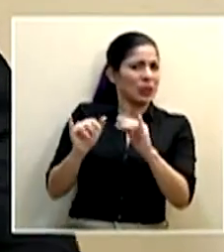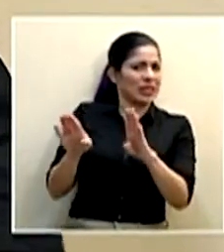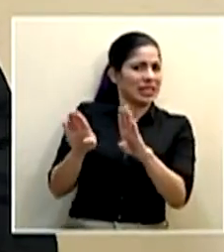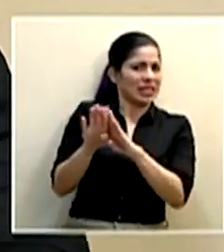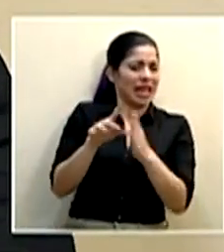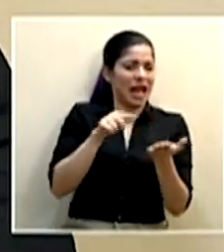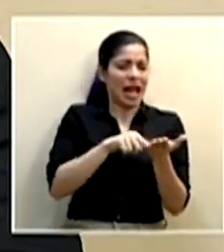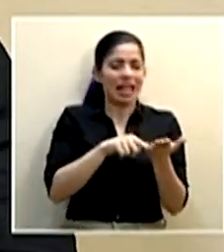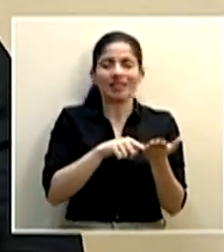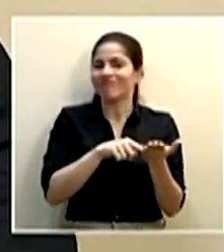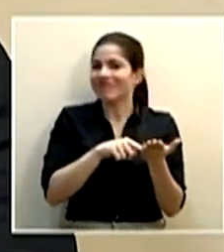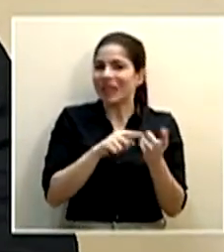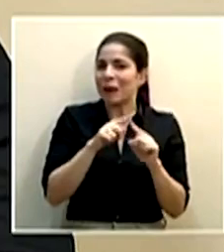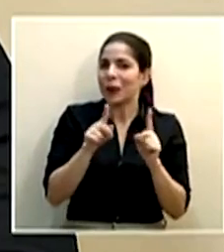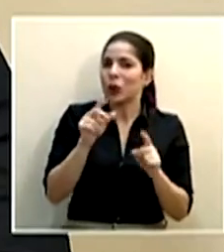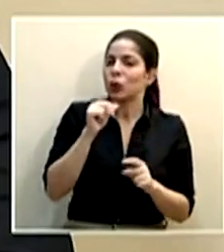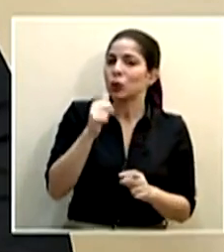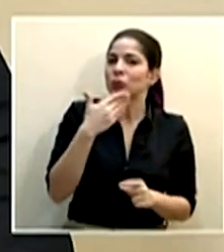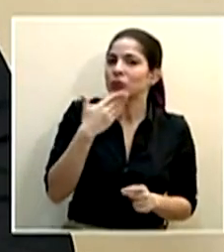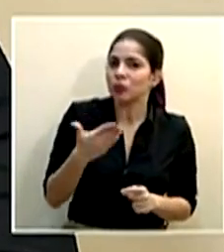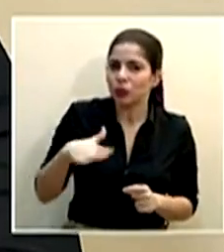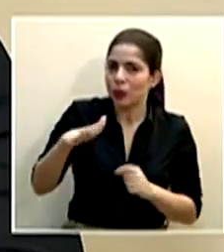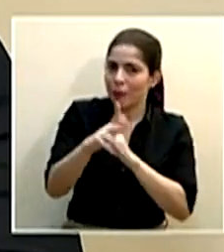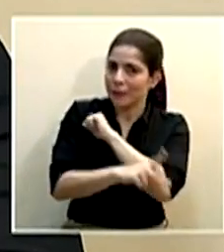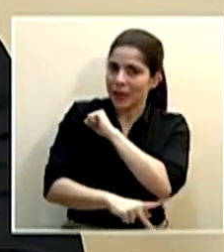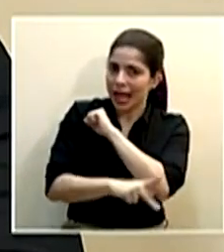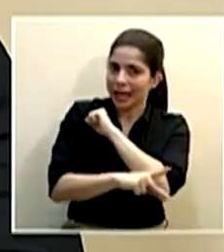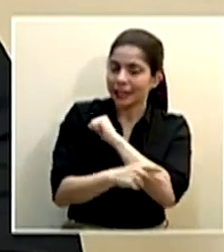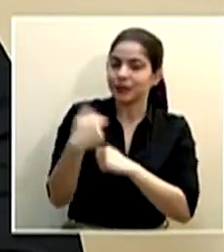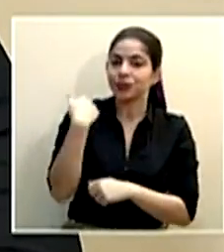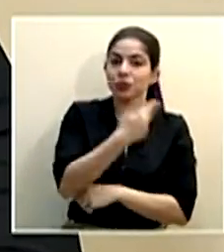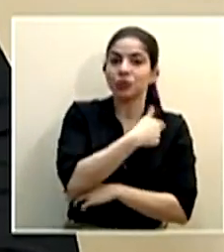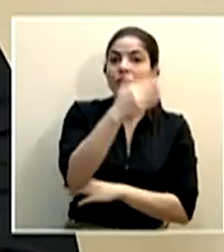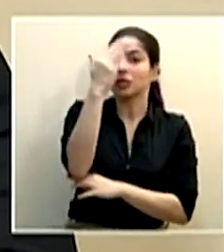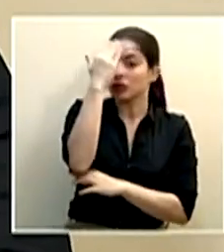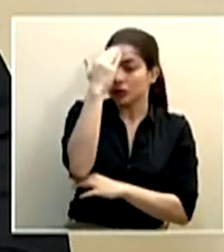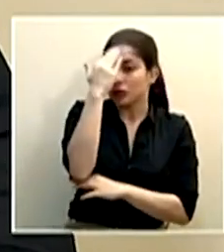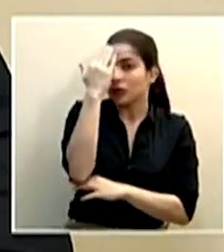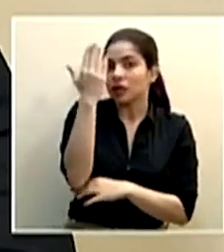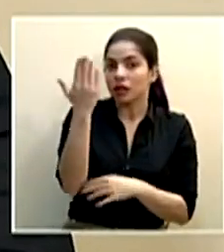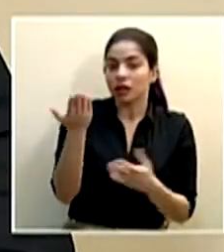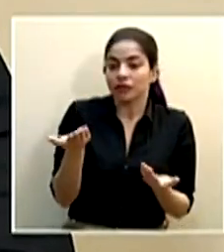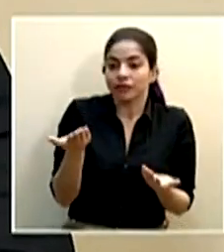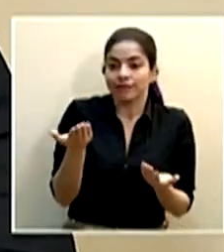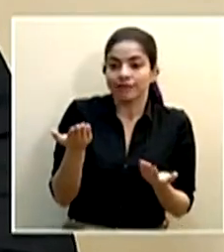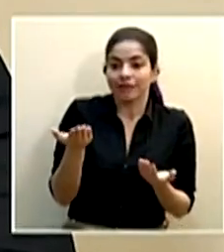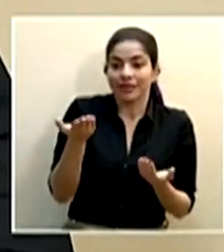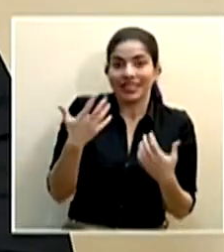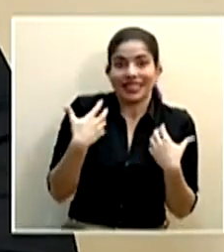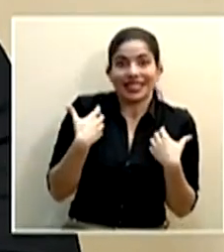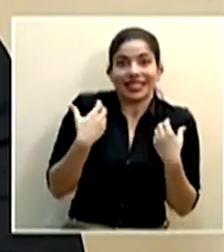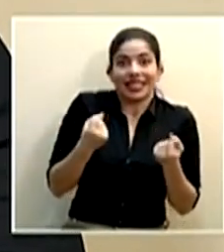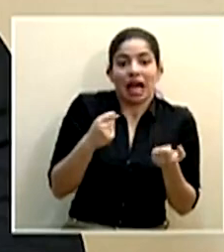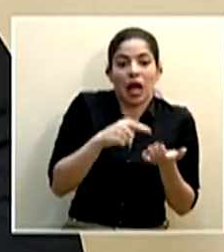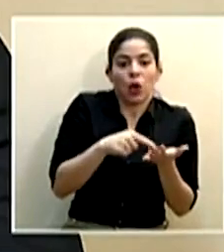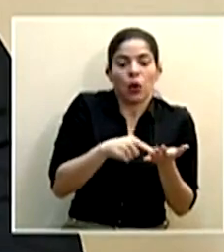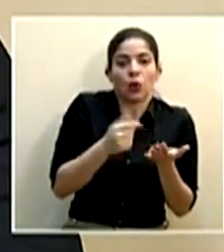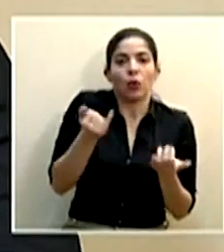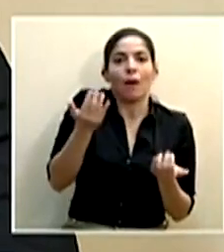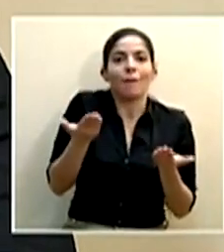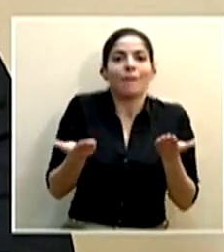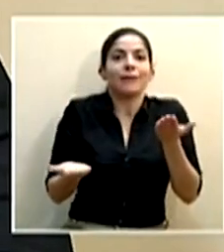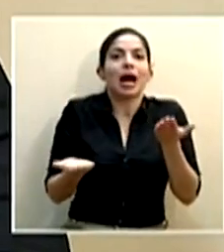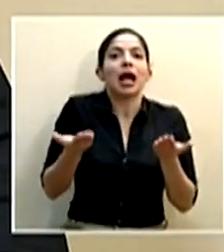pero eso tampoco es bueno, incluso para el país. Sabemos que la parte de salud es un balance también